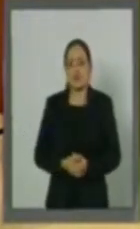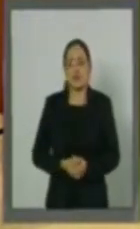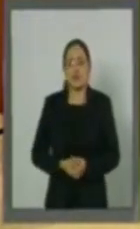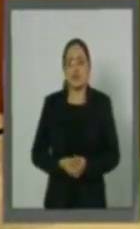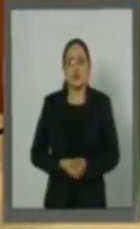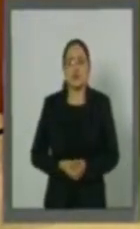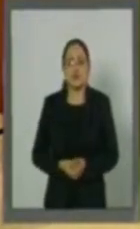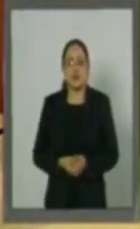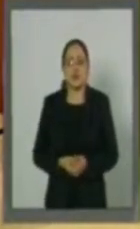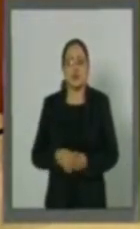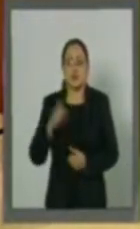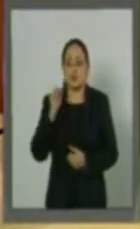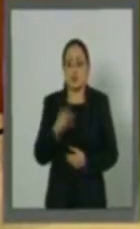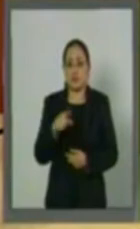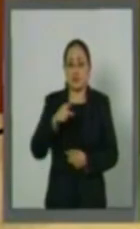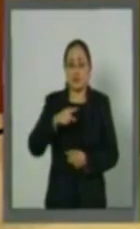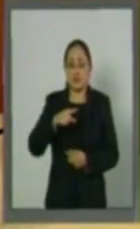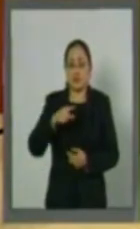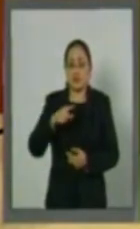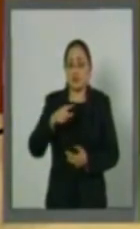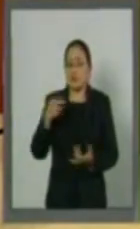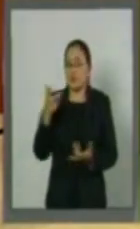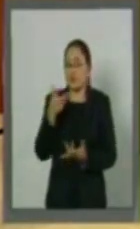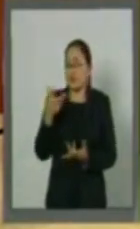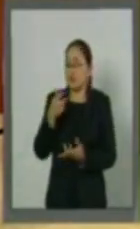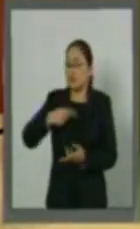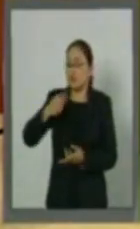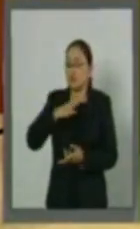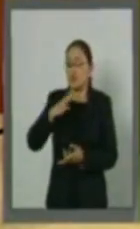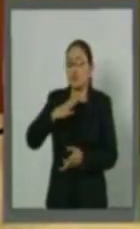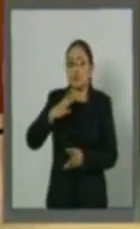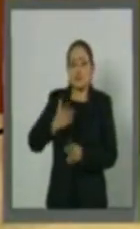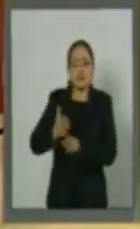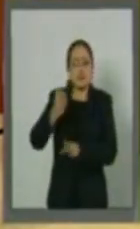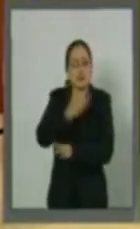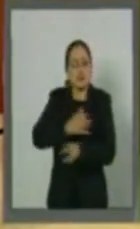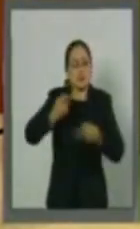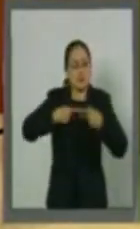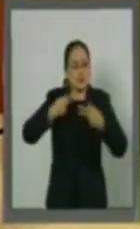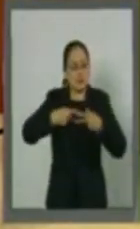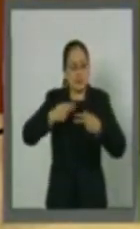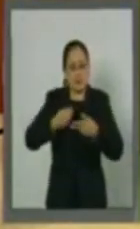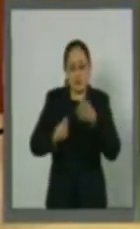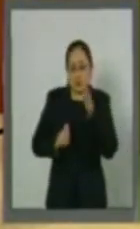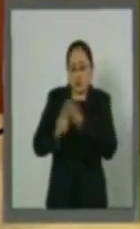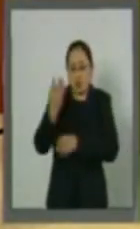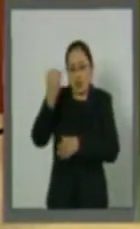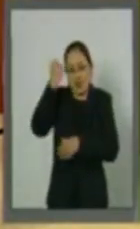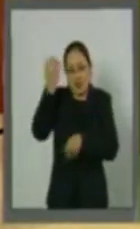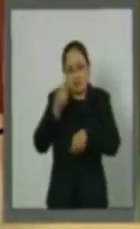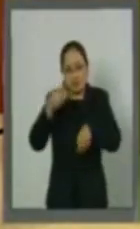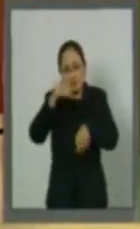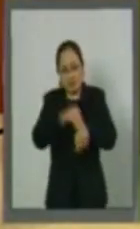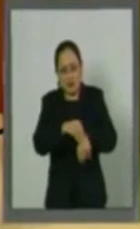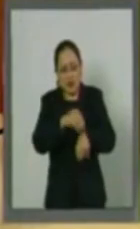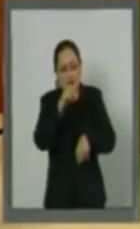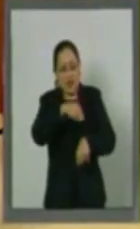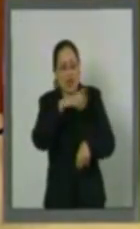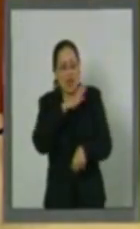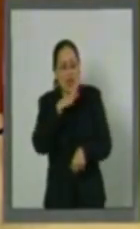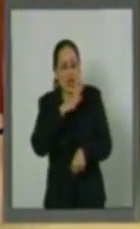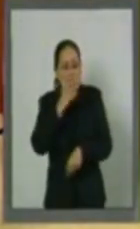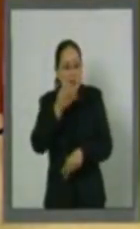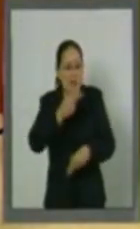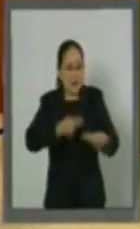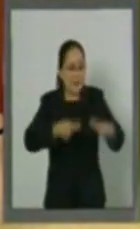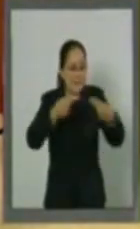en una plática que sostuvimos con algunos de los emprendedores, el hecho de que muchas de